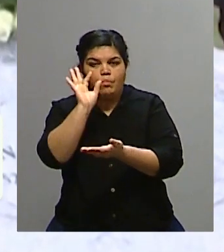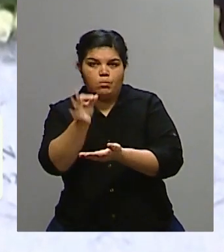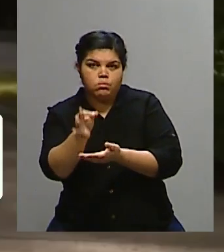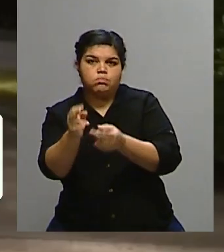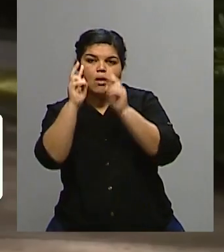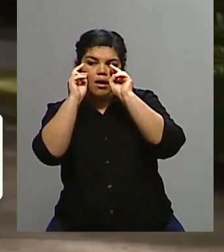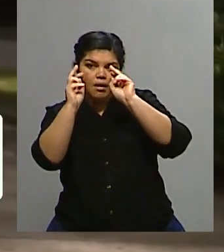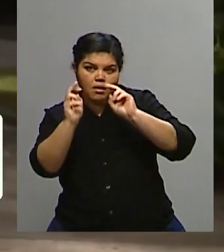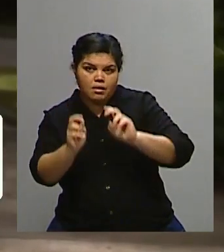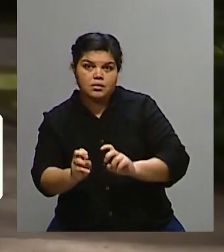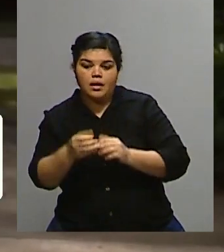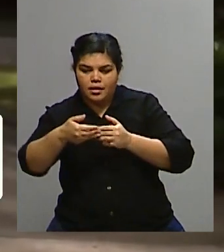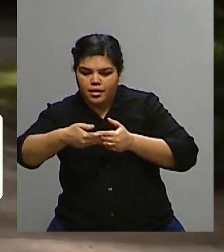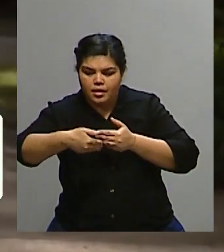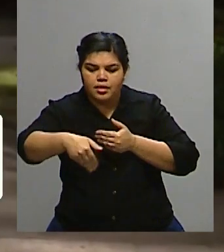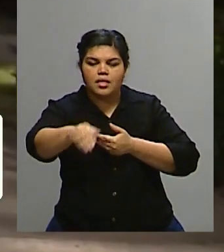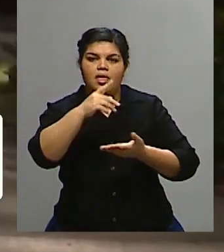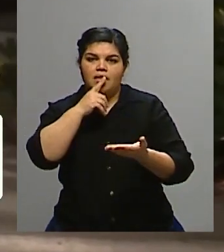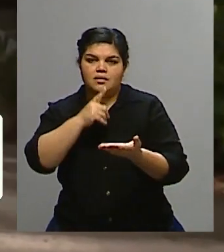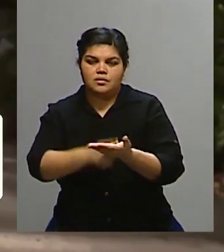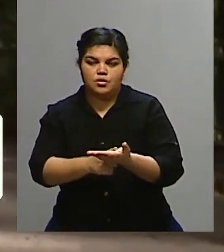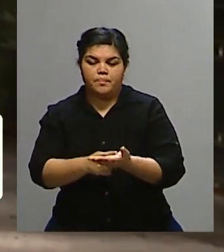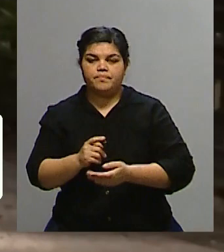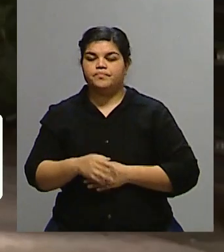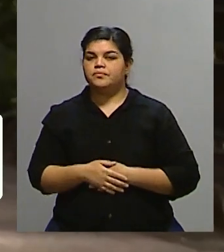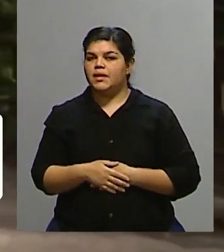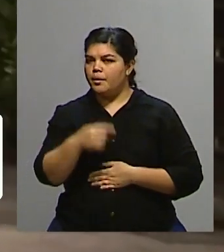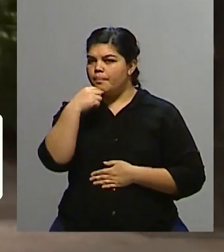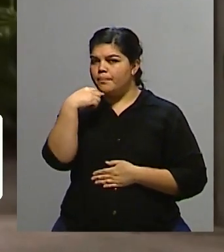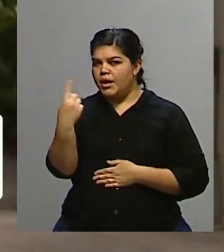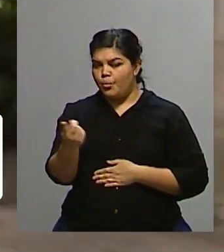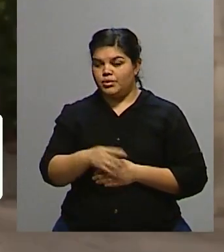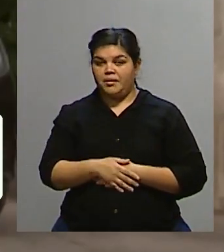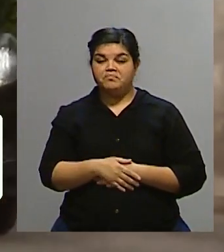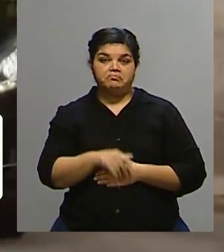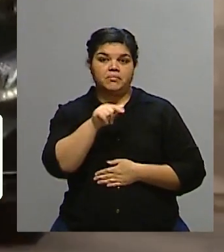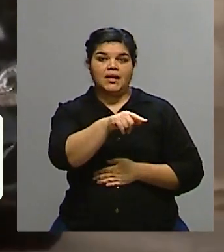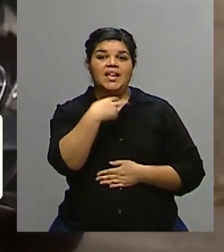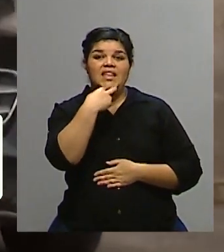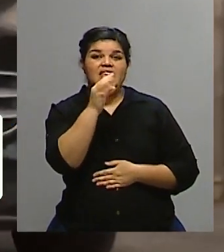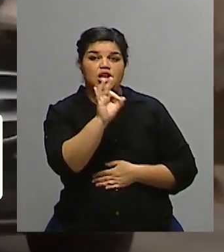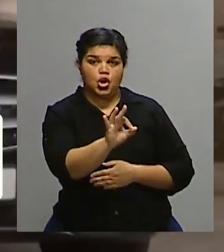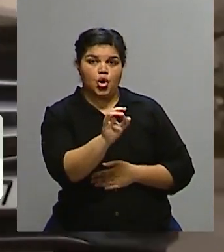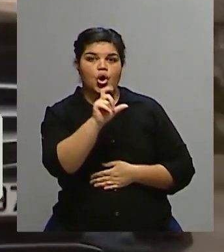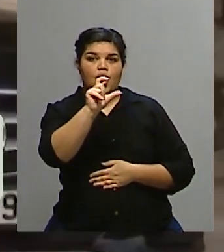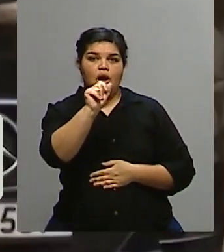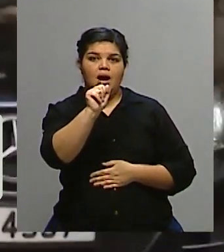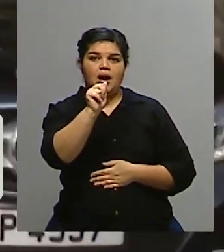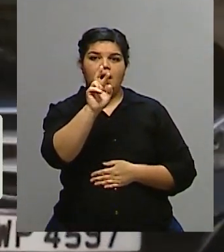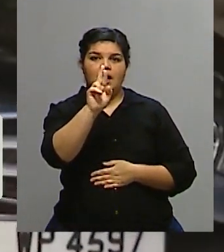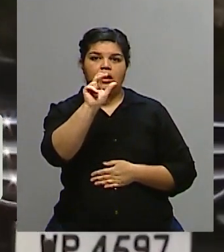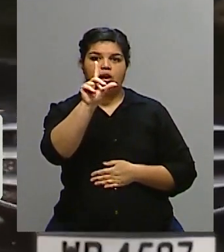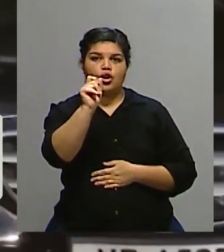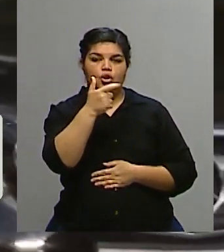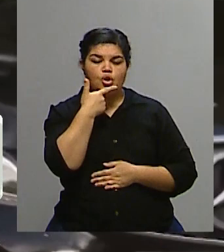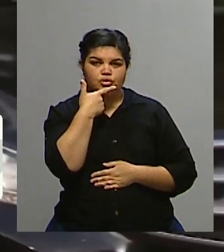La pregunta, Andrea, a ahora es, ¿cuál es el rol que tiene, bueno, en este caso ya Carlos III, el monarca, digamos, en esta conformación del